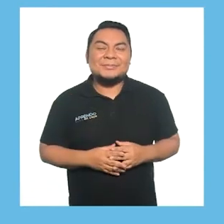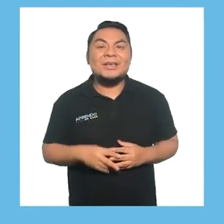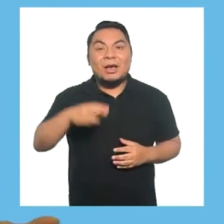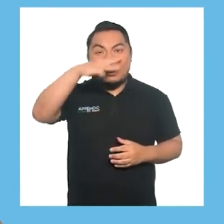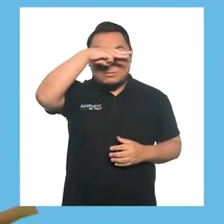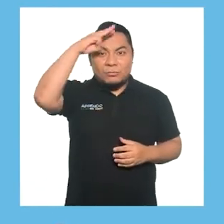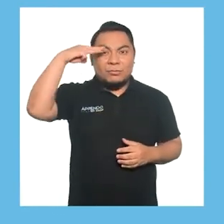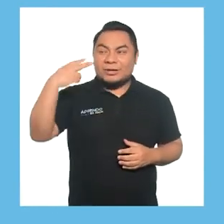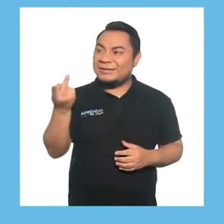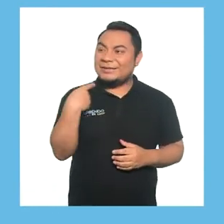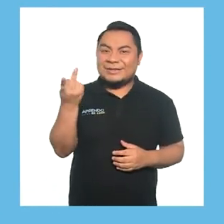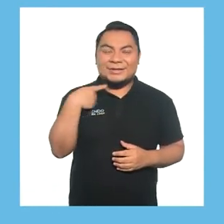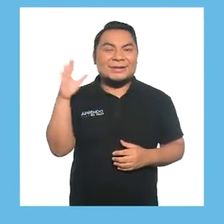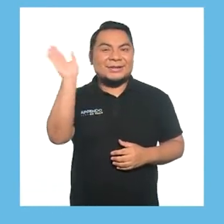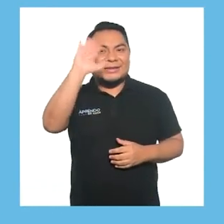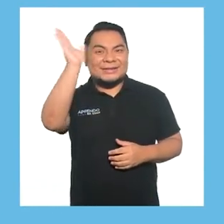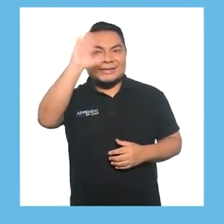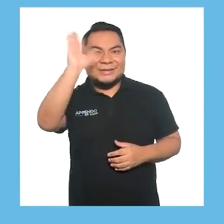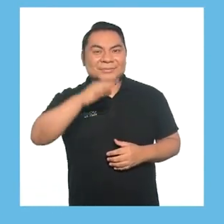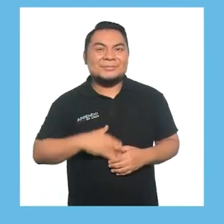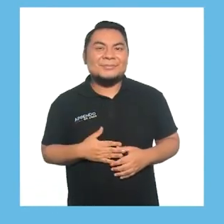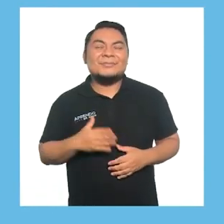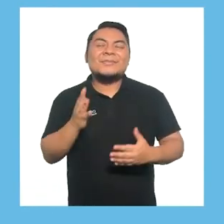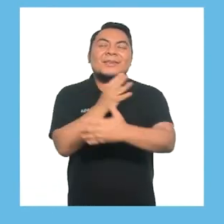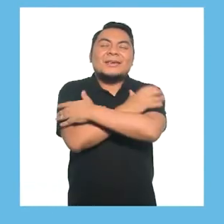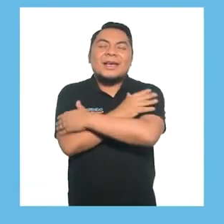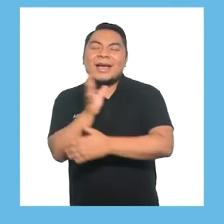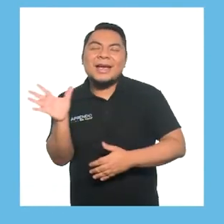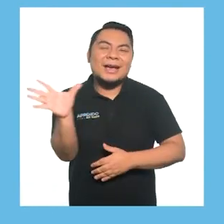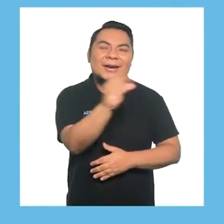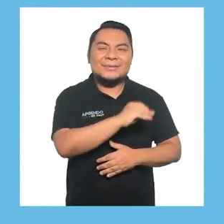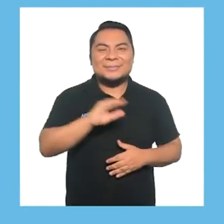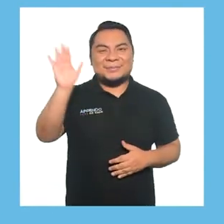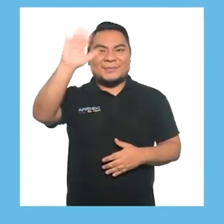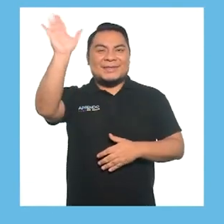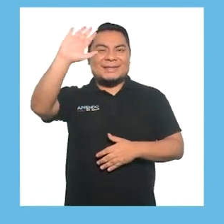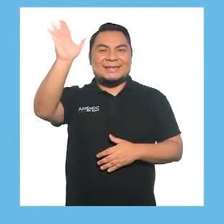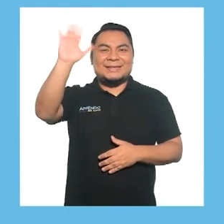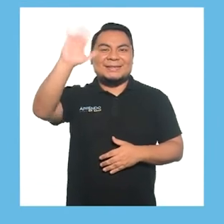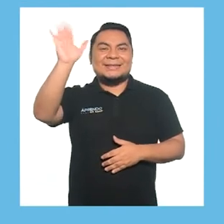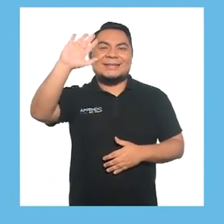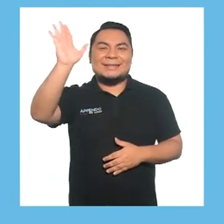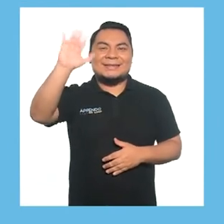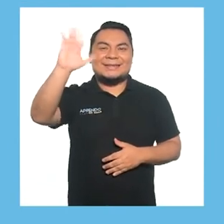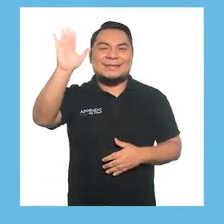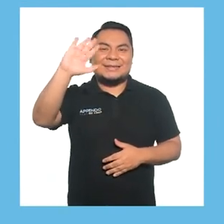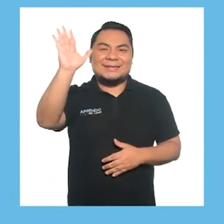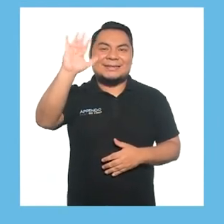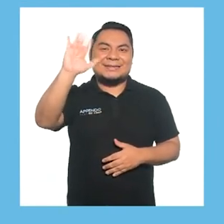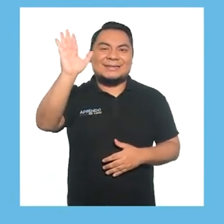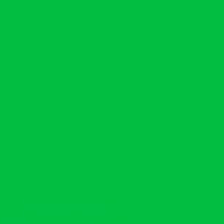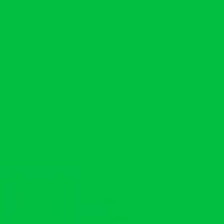Especial. Moisés y yo nos despedimos. ¡Tú, pananchisca, mamás y cuna! ¡Chao!